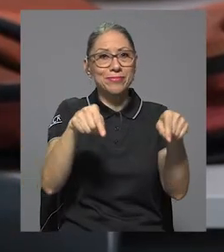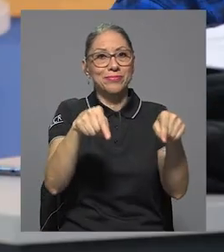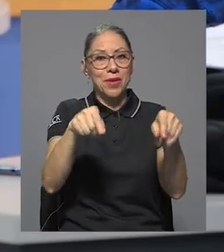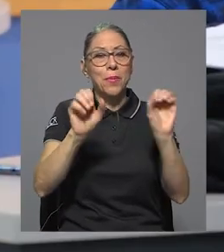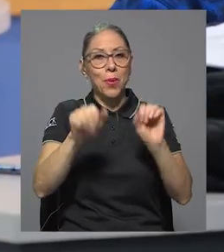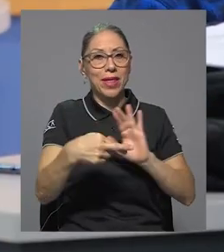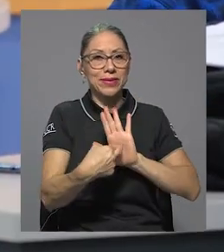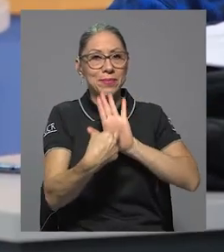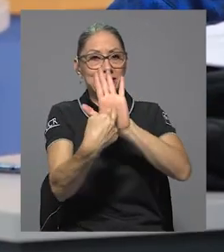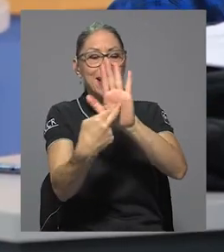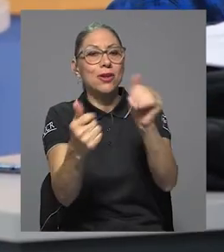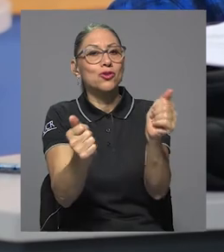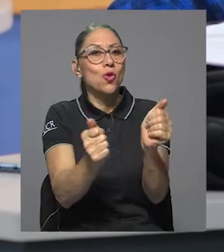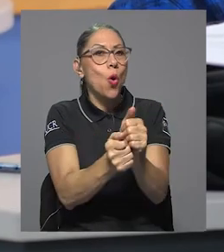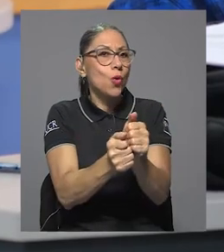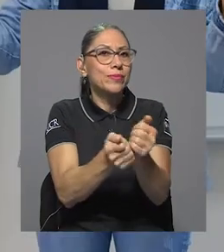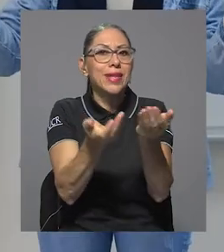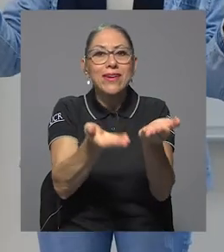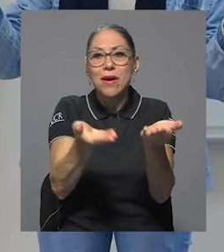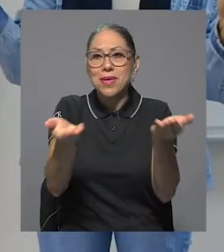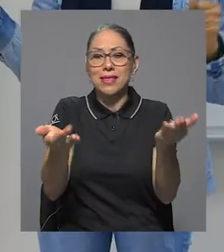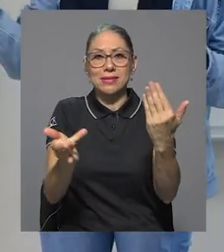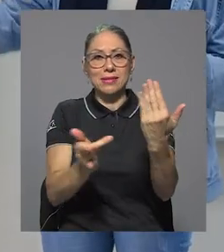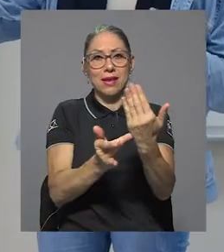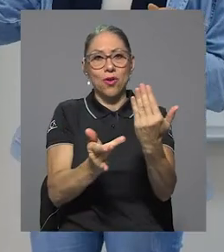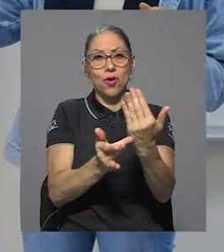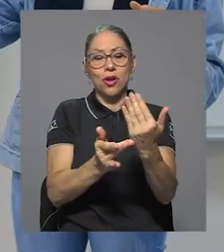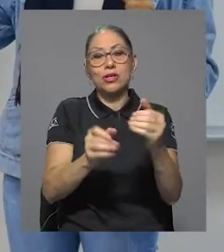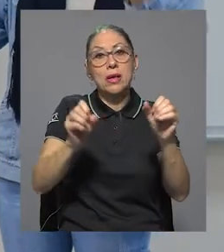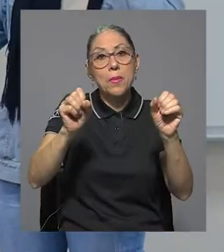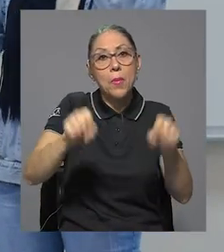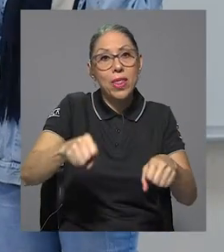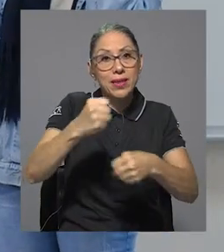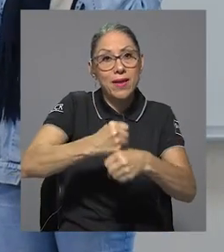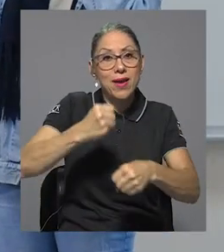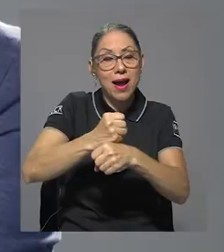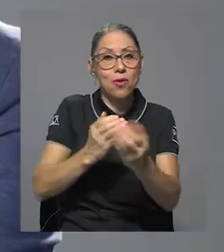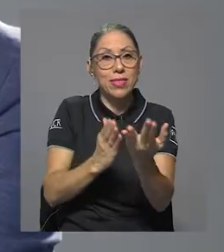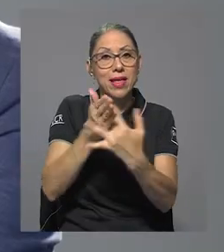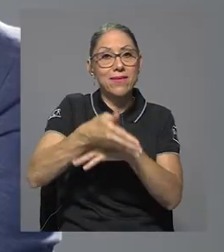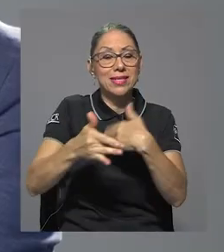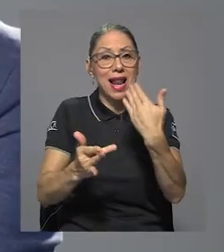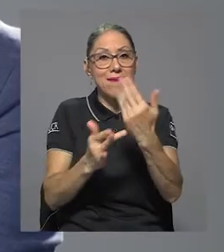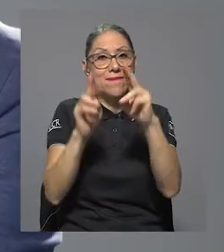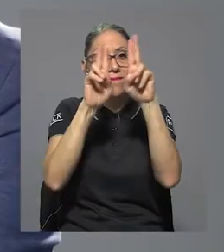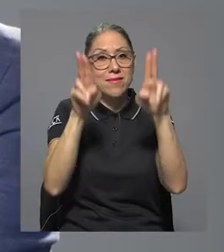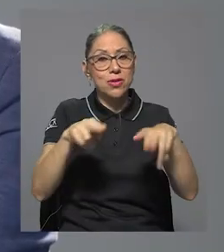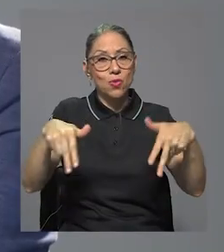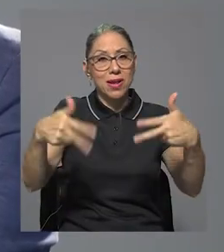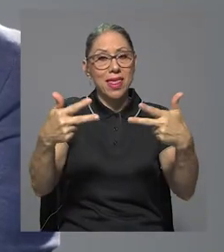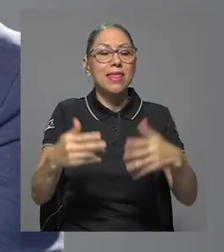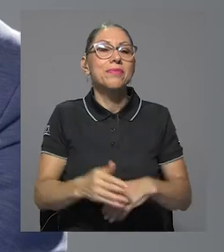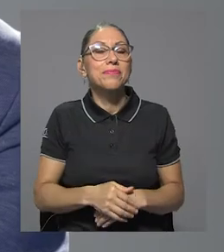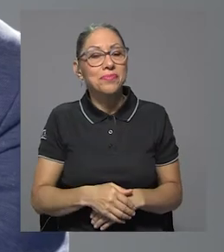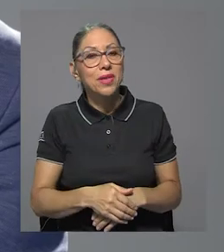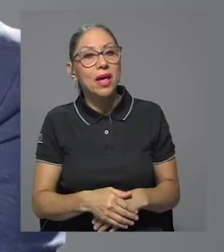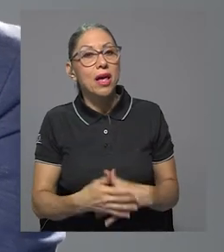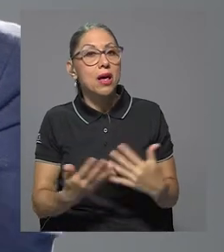de distintas herramientas tecnológicas para poder abordarlo desde la virtualidad. Entonces, tuvimos un